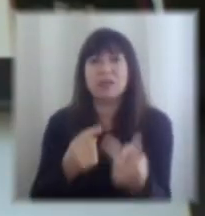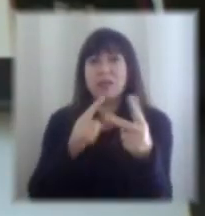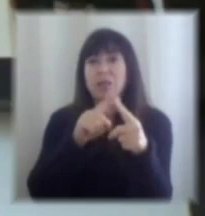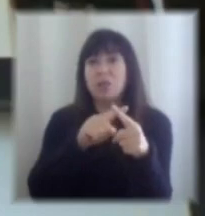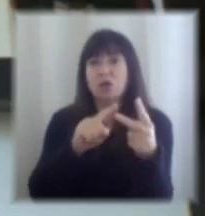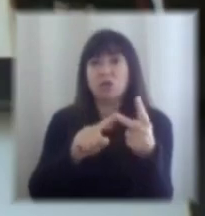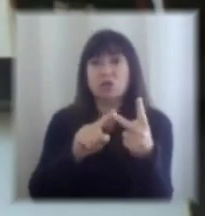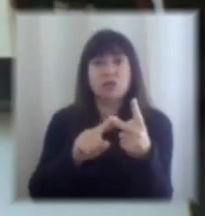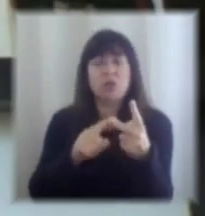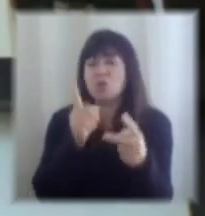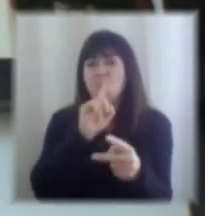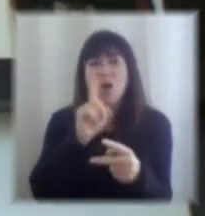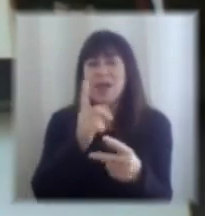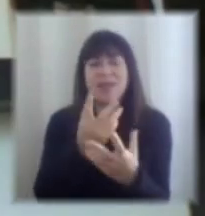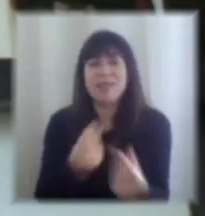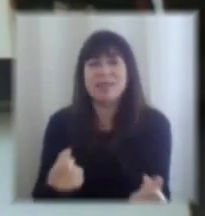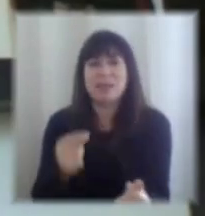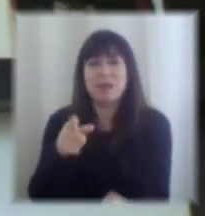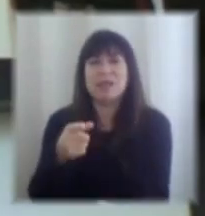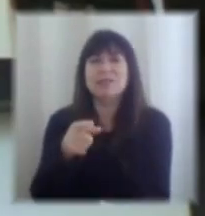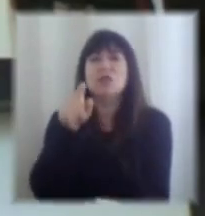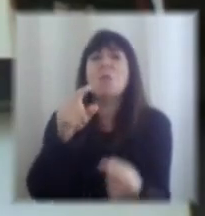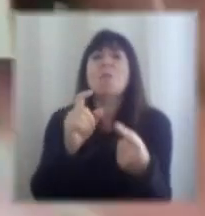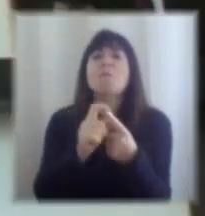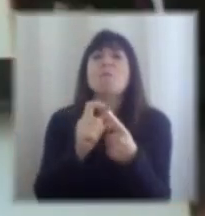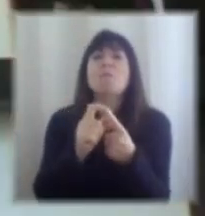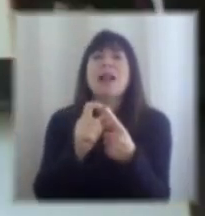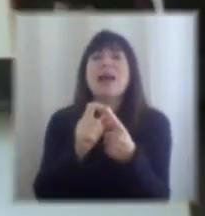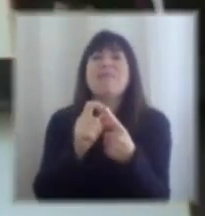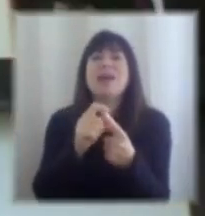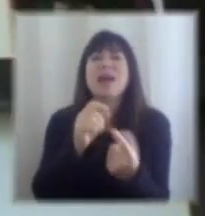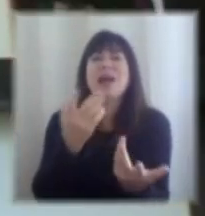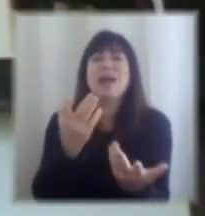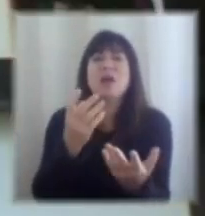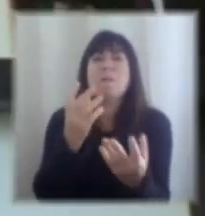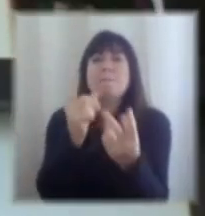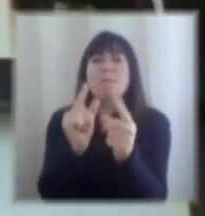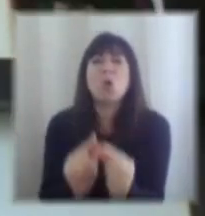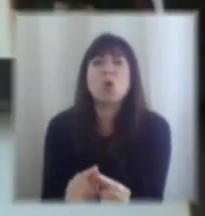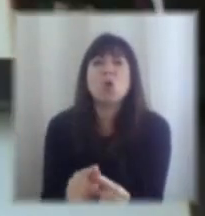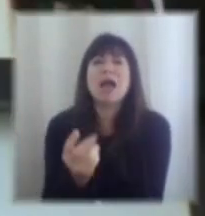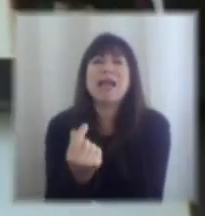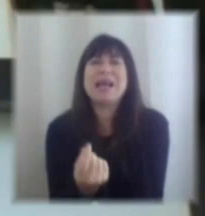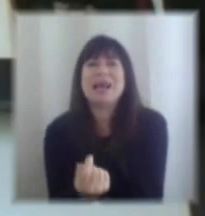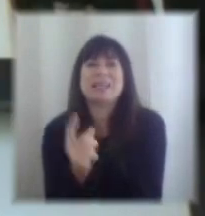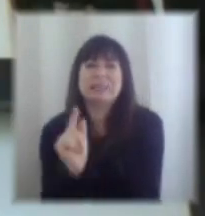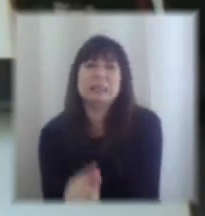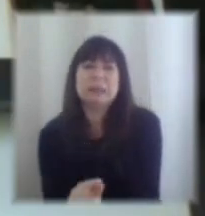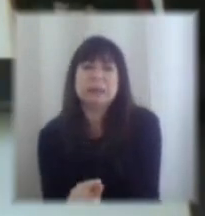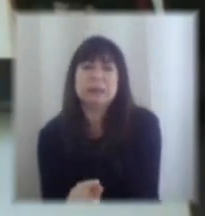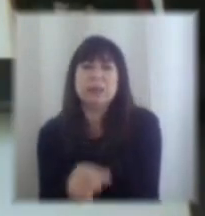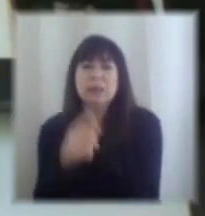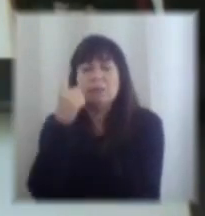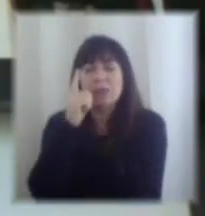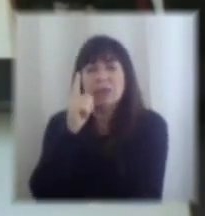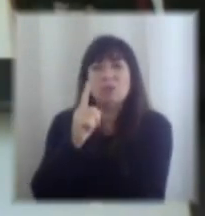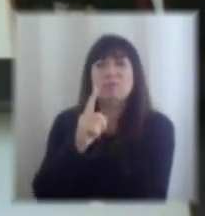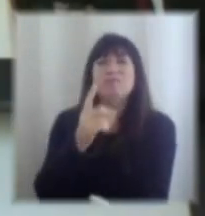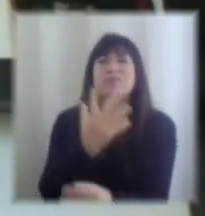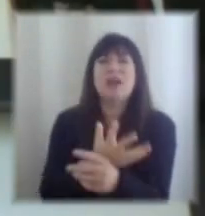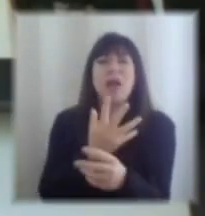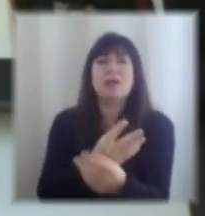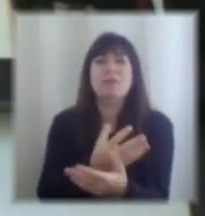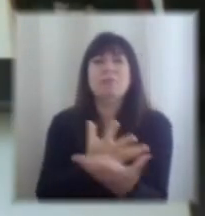desaparecido creo yo usted decía la palabra escasez hay muchas cosas que han cambiado en esta contingencia pero hay ciertas cosas que mágicamente no han desaparecido la